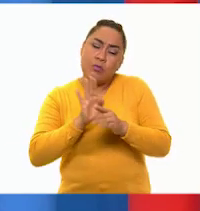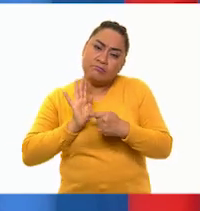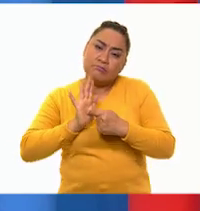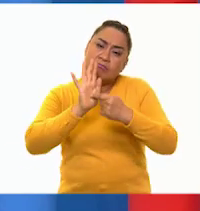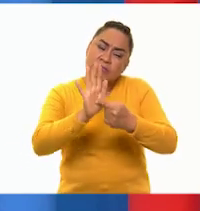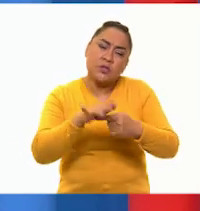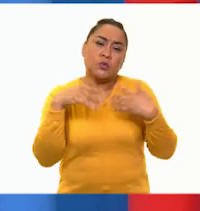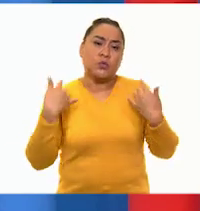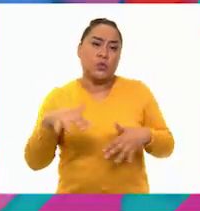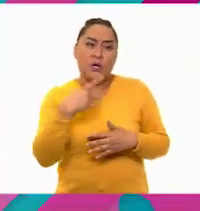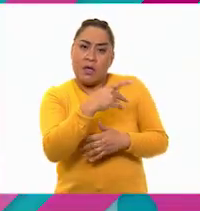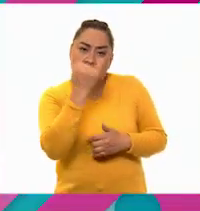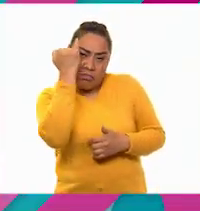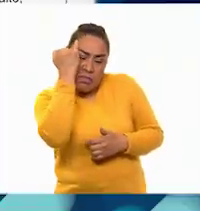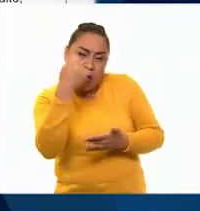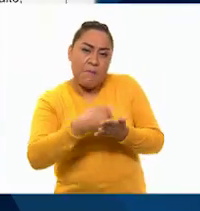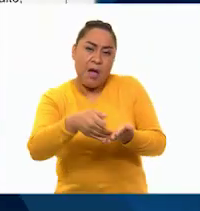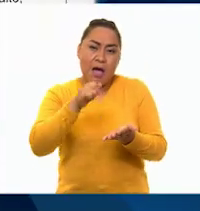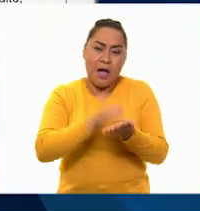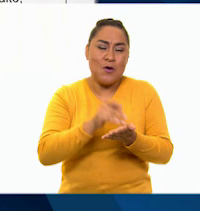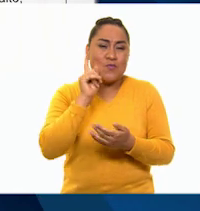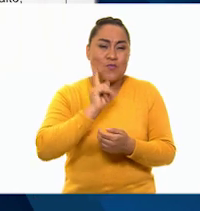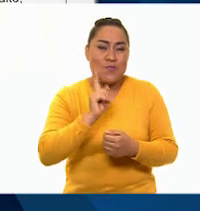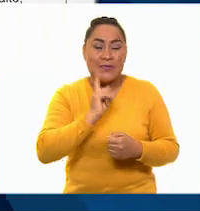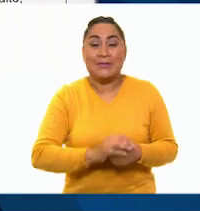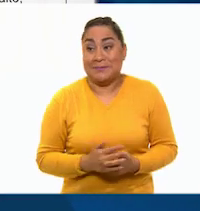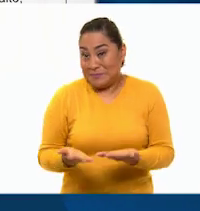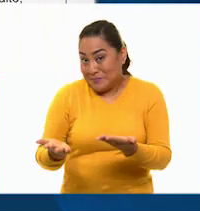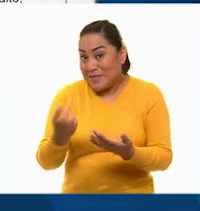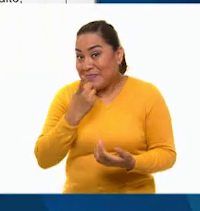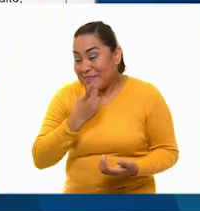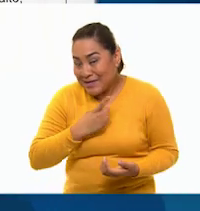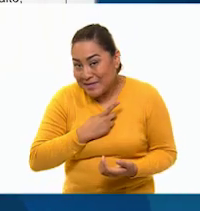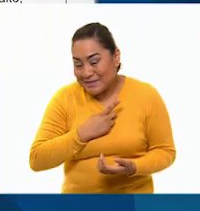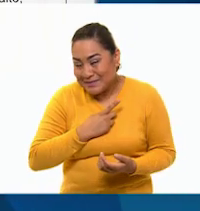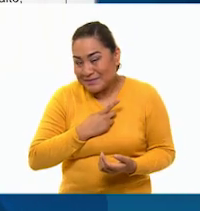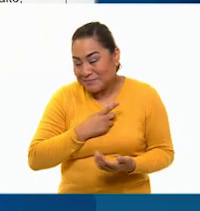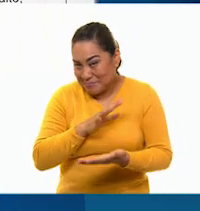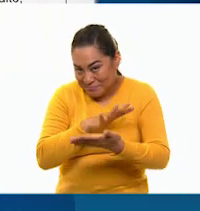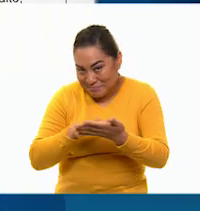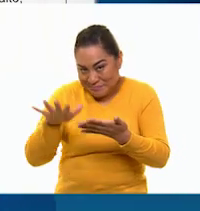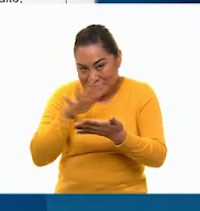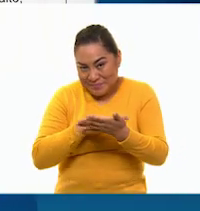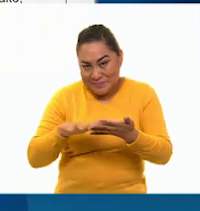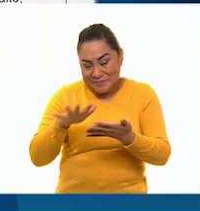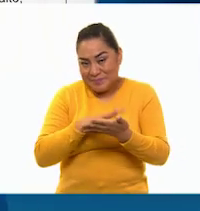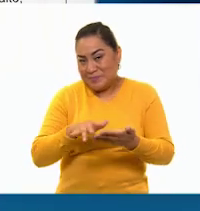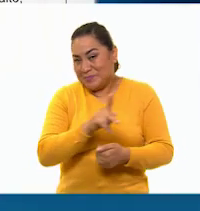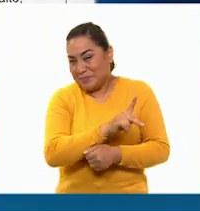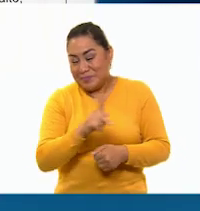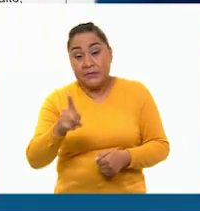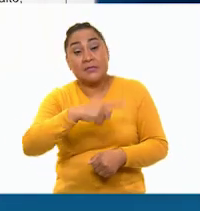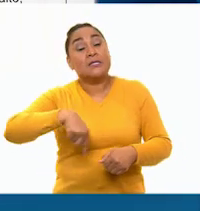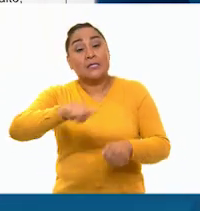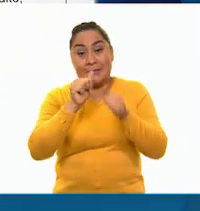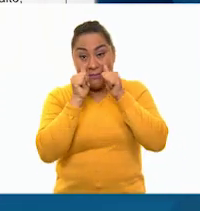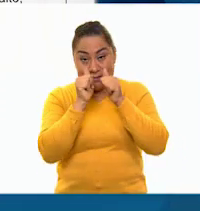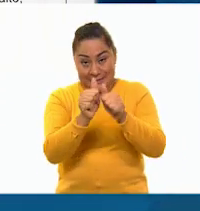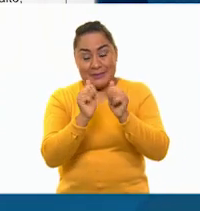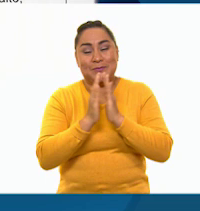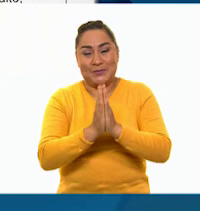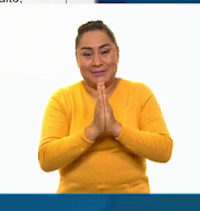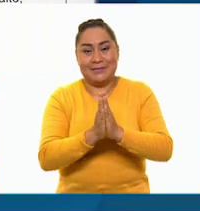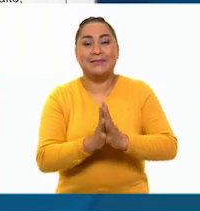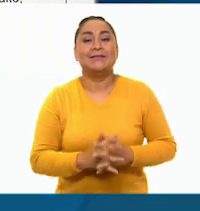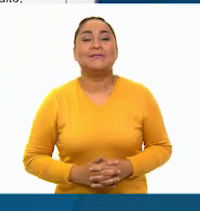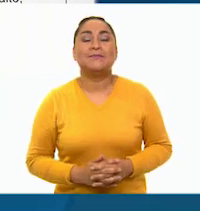valor de esta heroína. Pues mejor ya no nos tengas en suspenso y, por favor, léelo a todos y todas. Presten atención en casa, por favor.